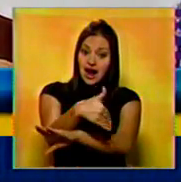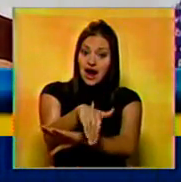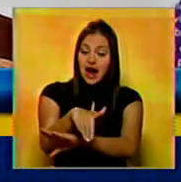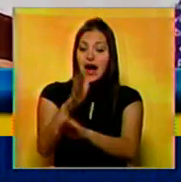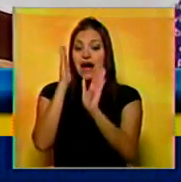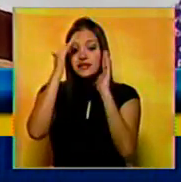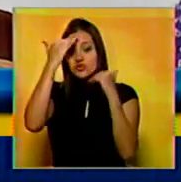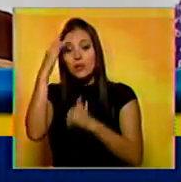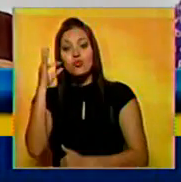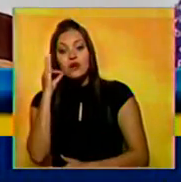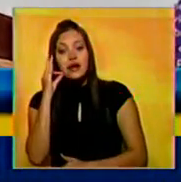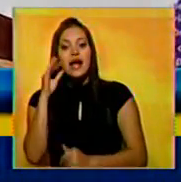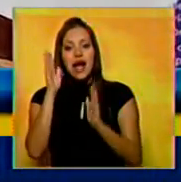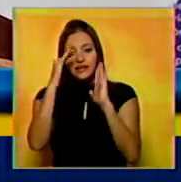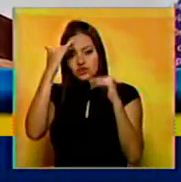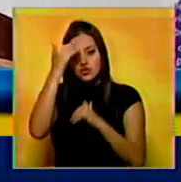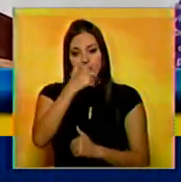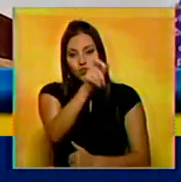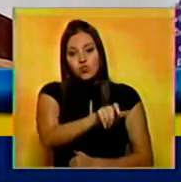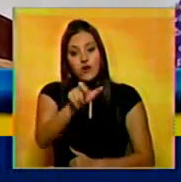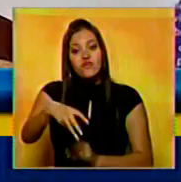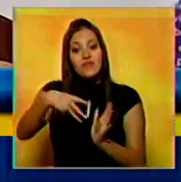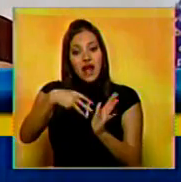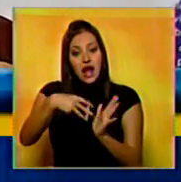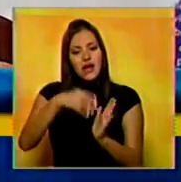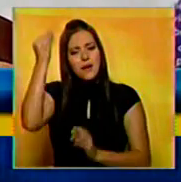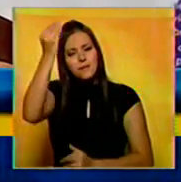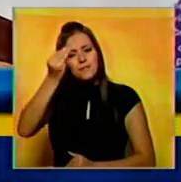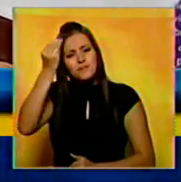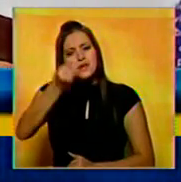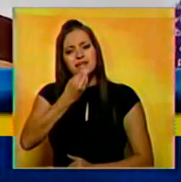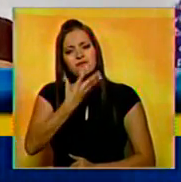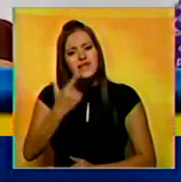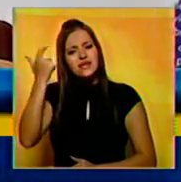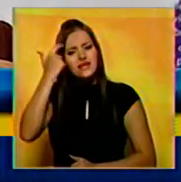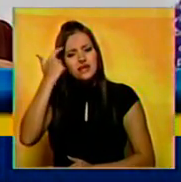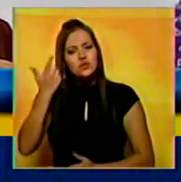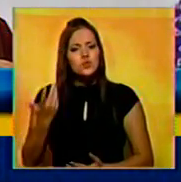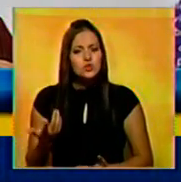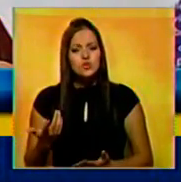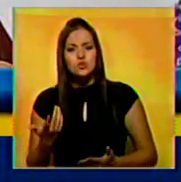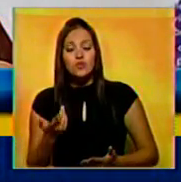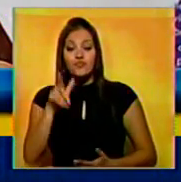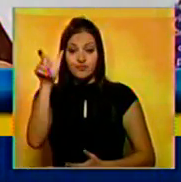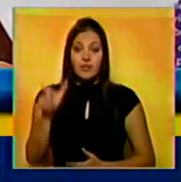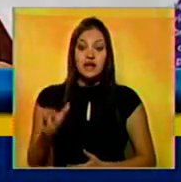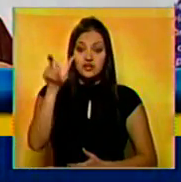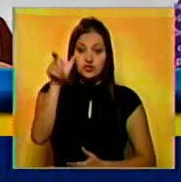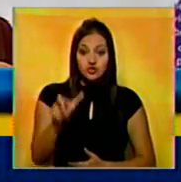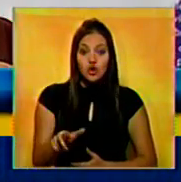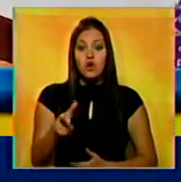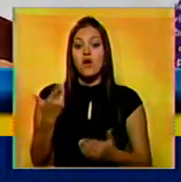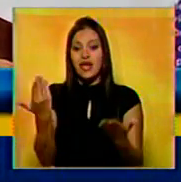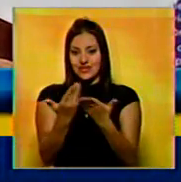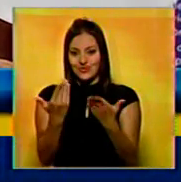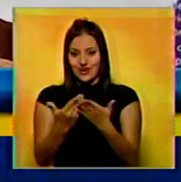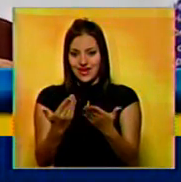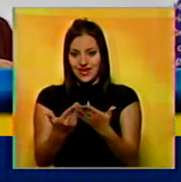nuestras mujeres, atendiendo a nuestro pueblo de Miranda para reflexionar con las personas de la academia.